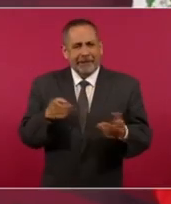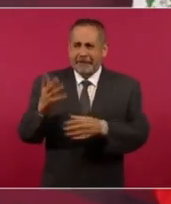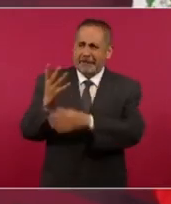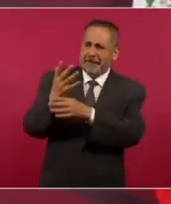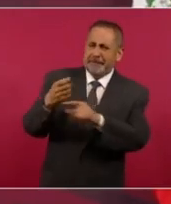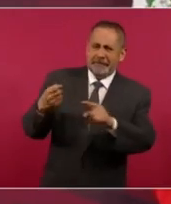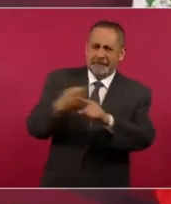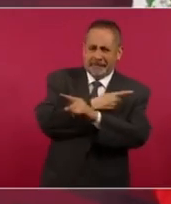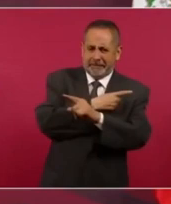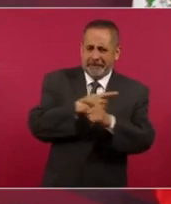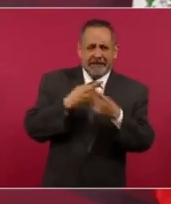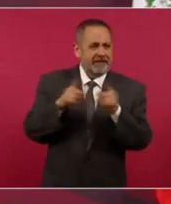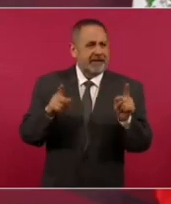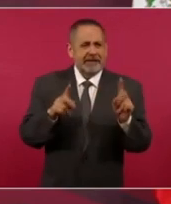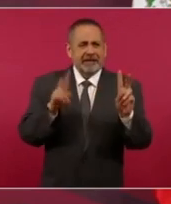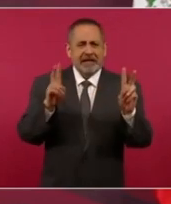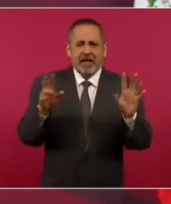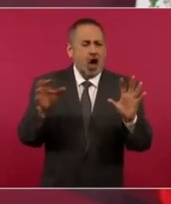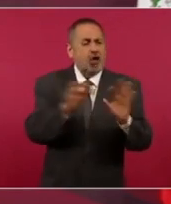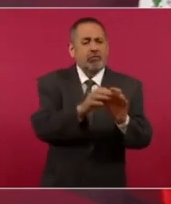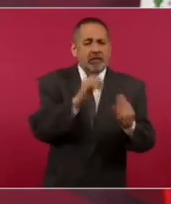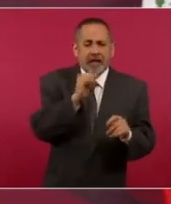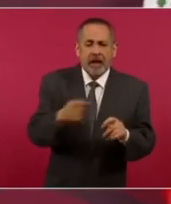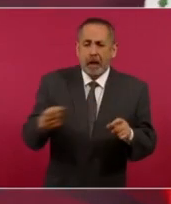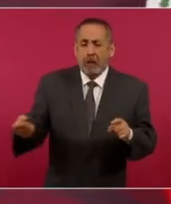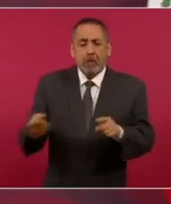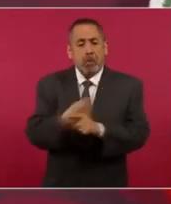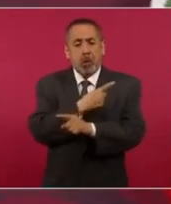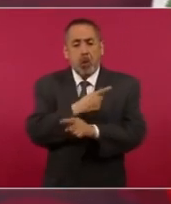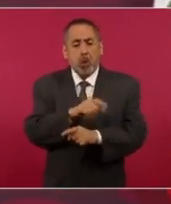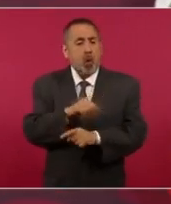con el tema en cuestión.